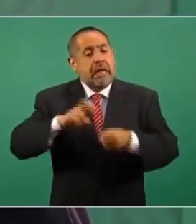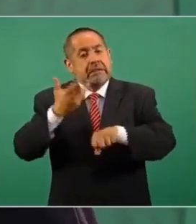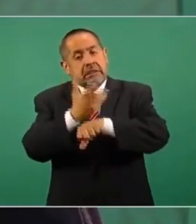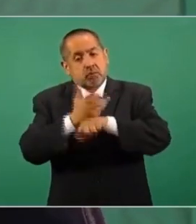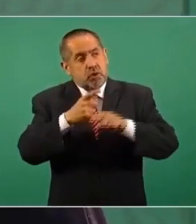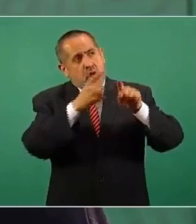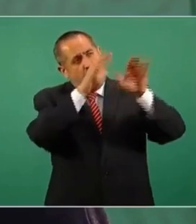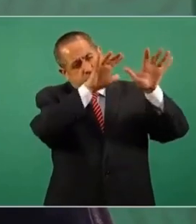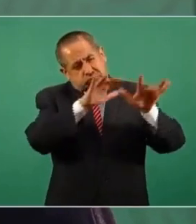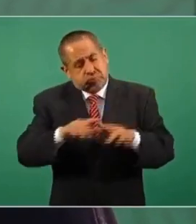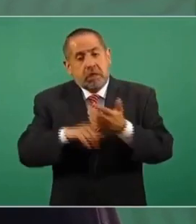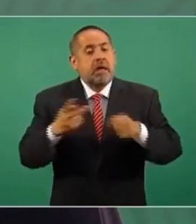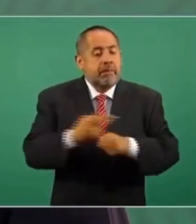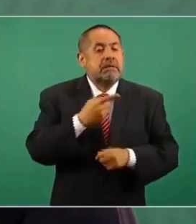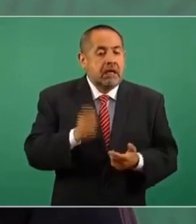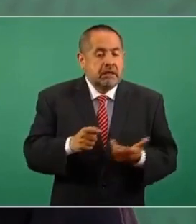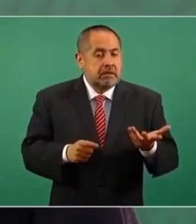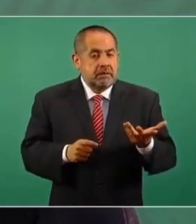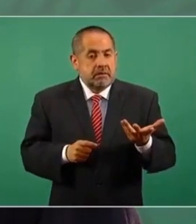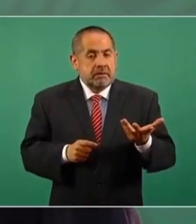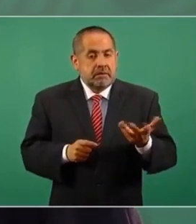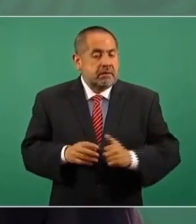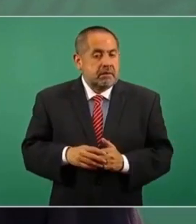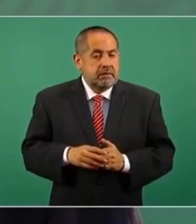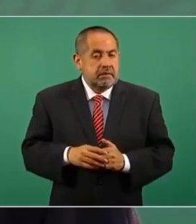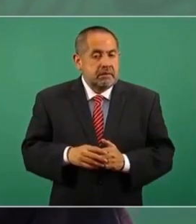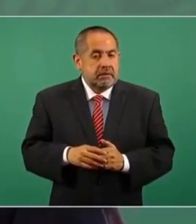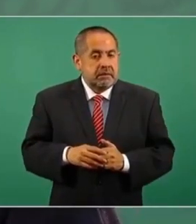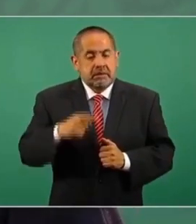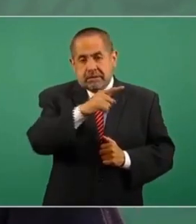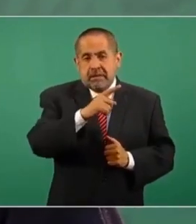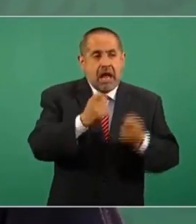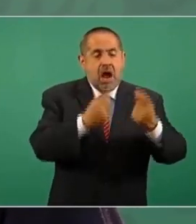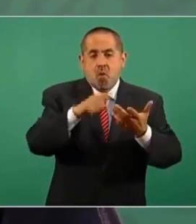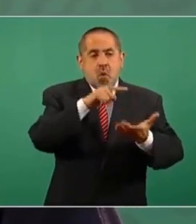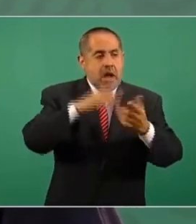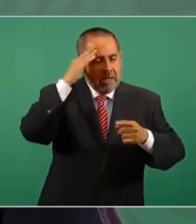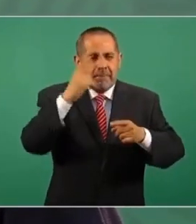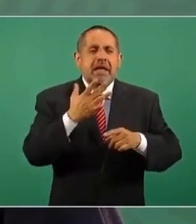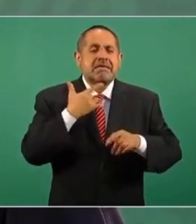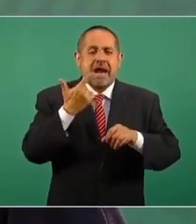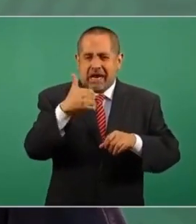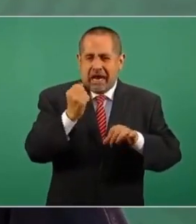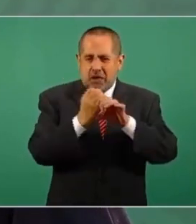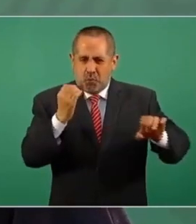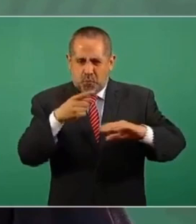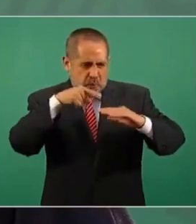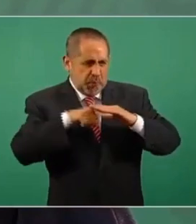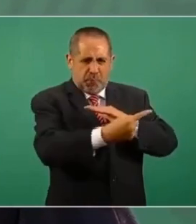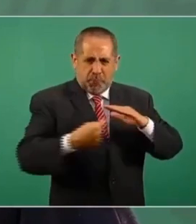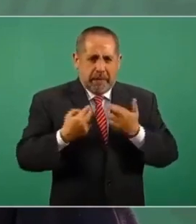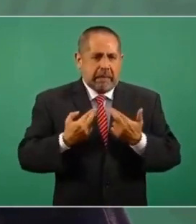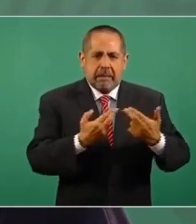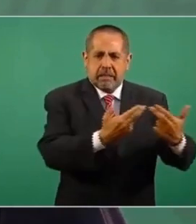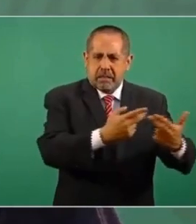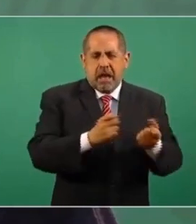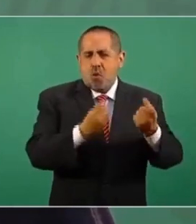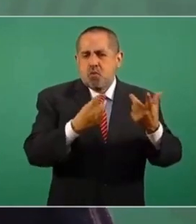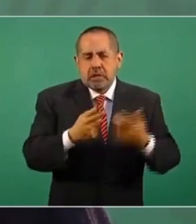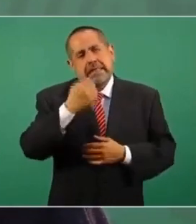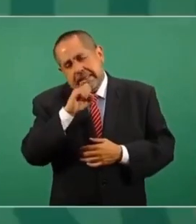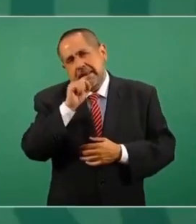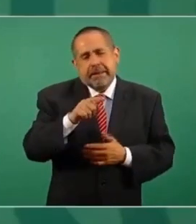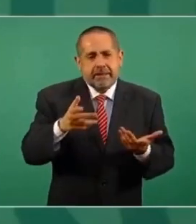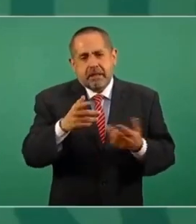Unidos ha llevado a que se afecten algunas líneas e instalaciones de gas y también al